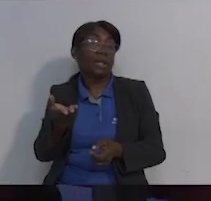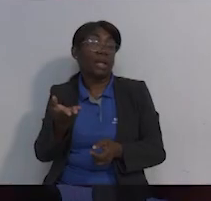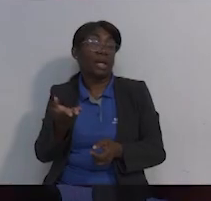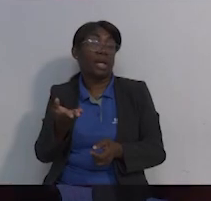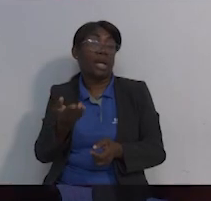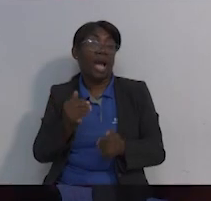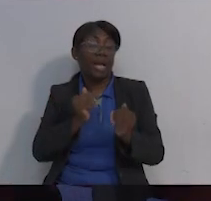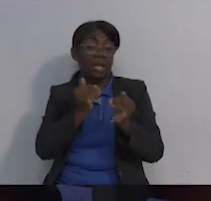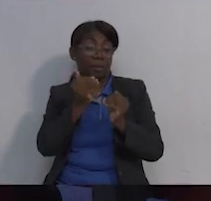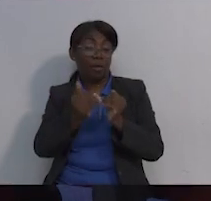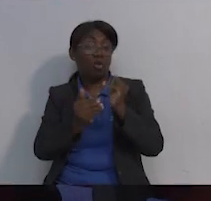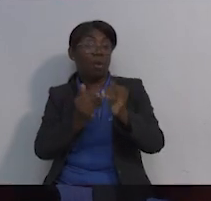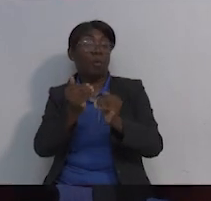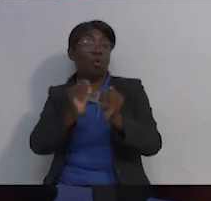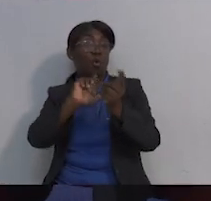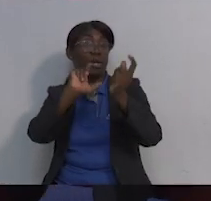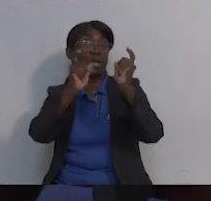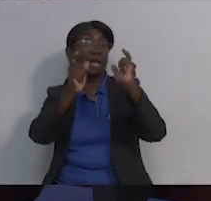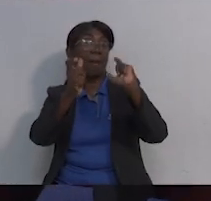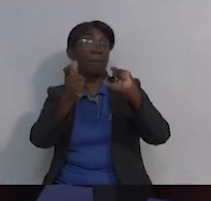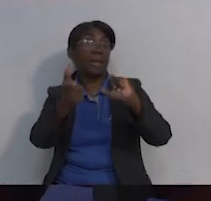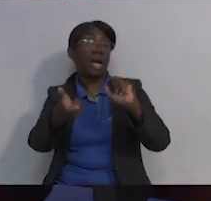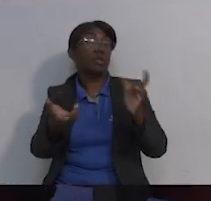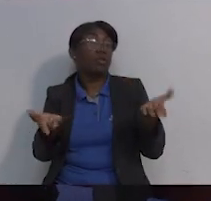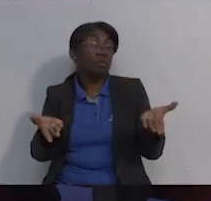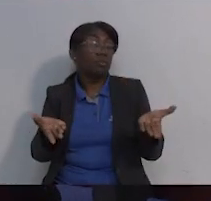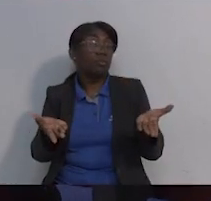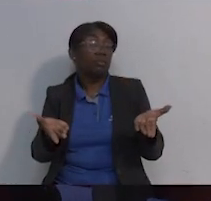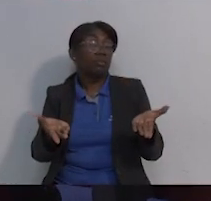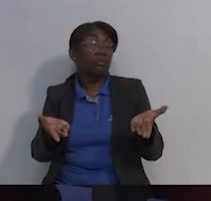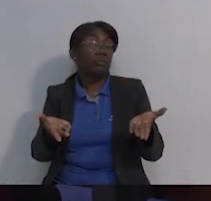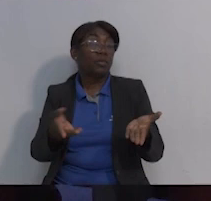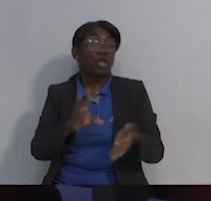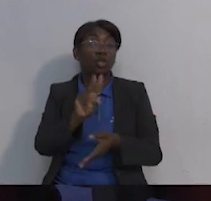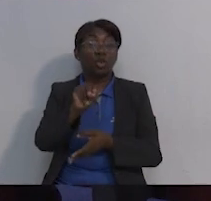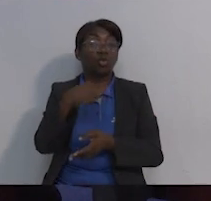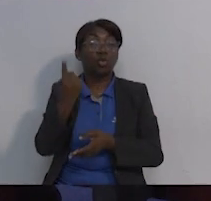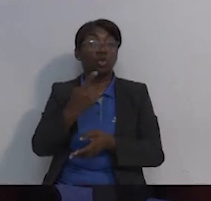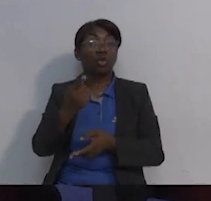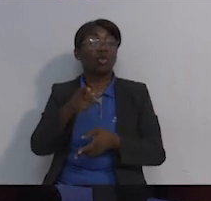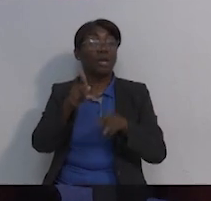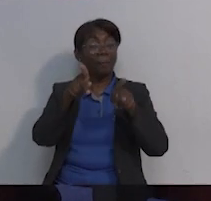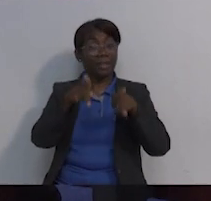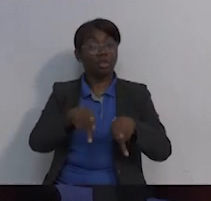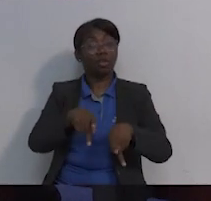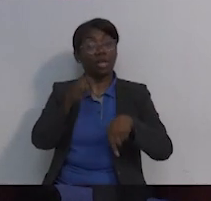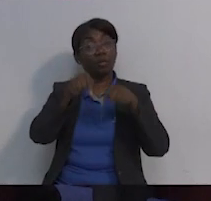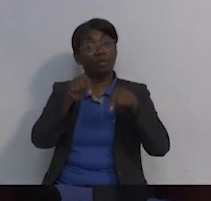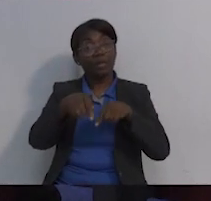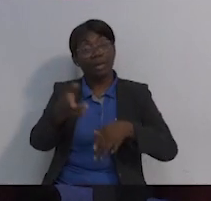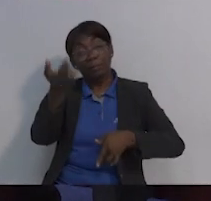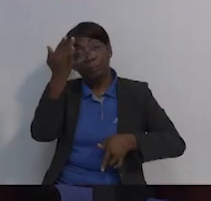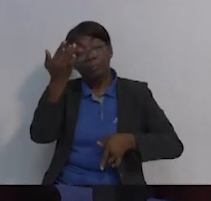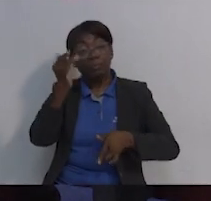Y esas son cosas que hay que mejorar. Sí, y total, es algo cultural, no solamente para las personas discapacitadas con